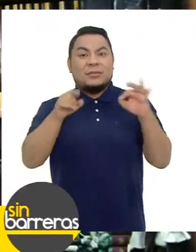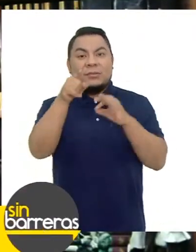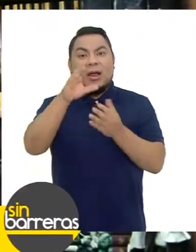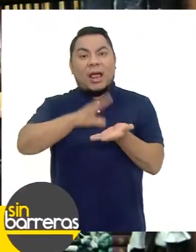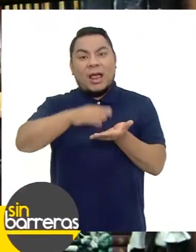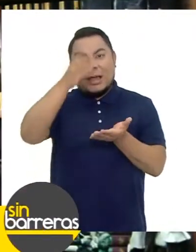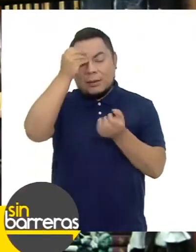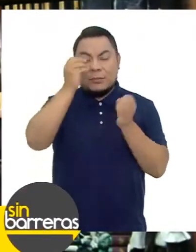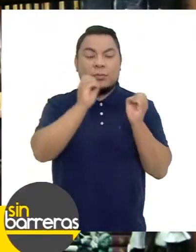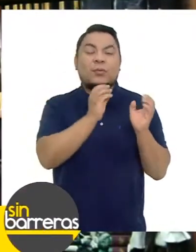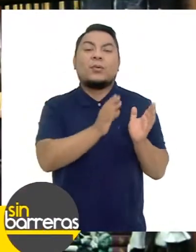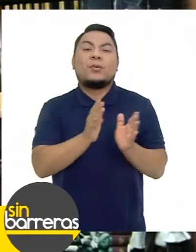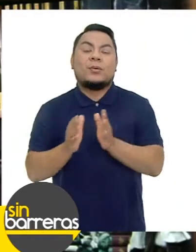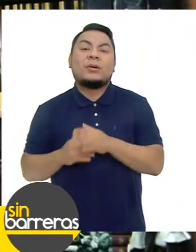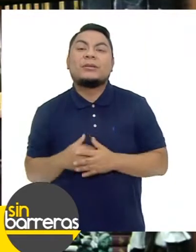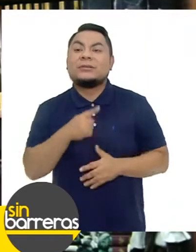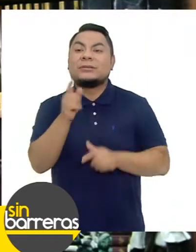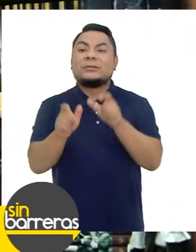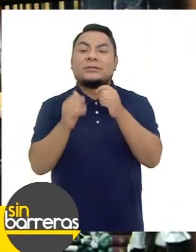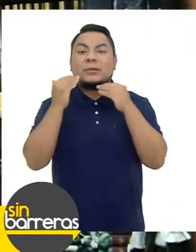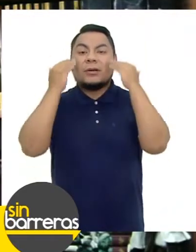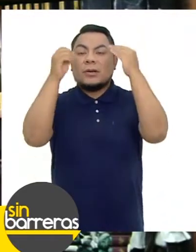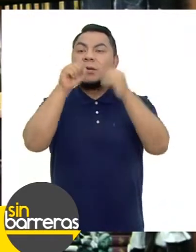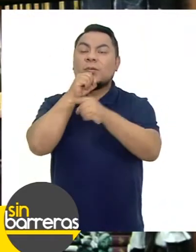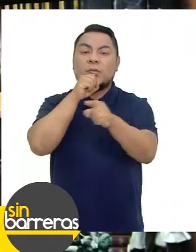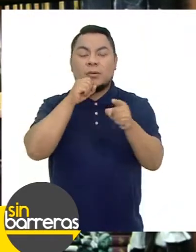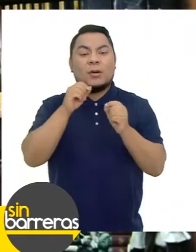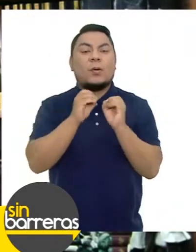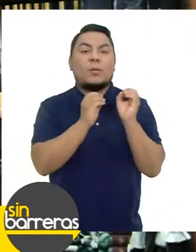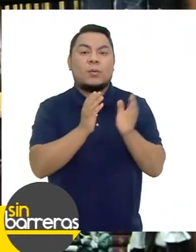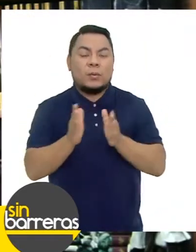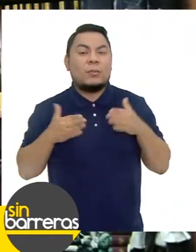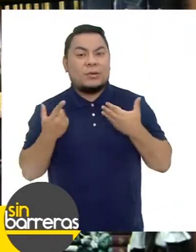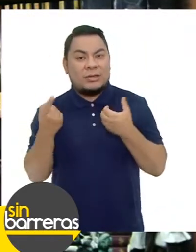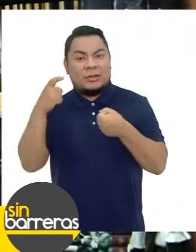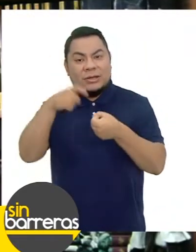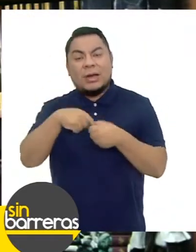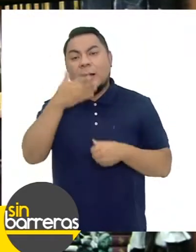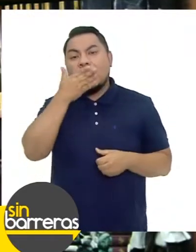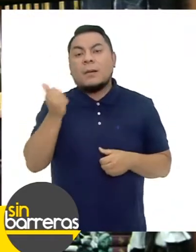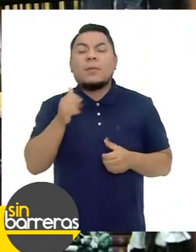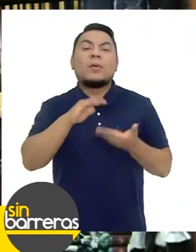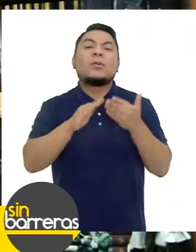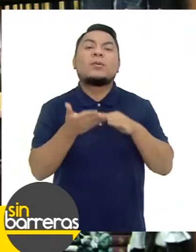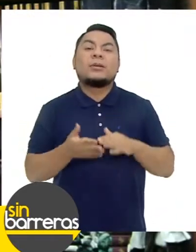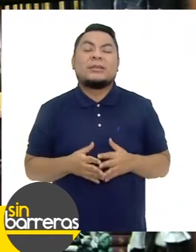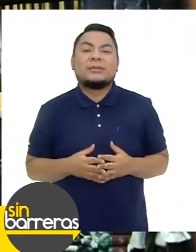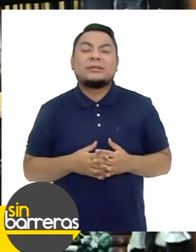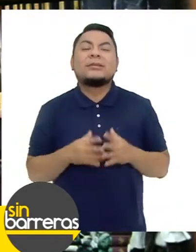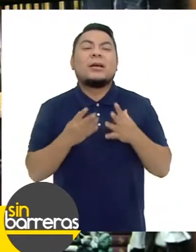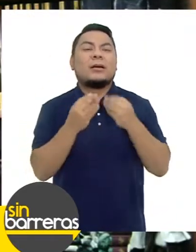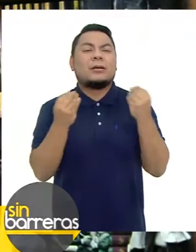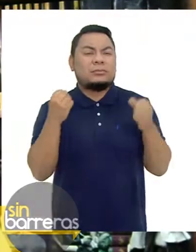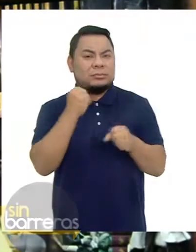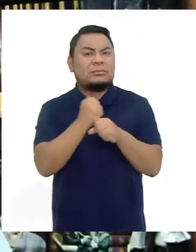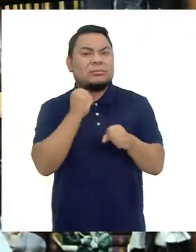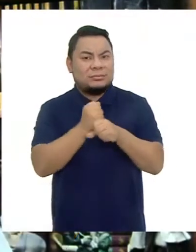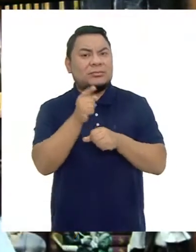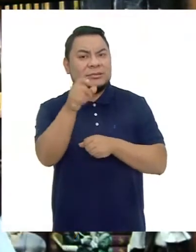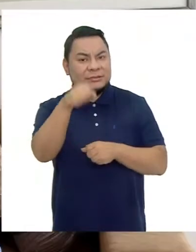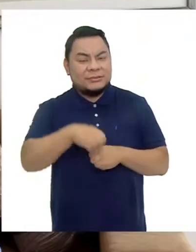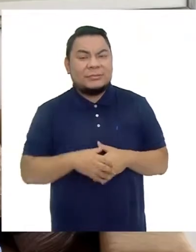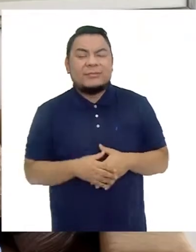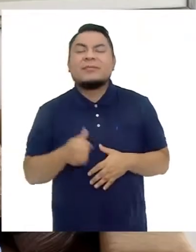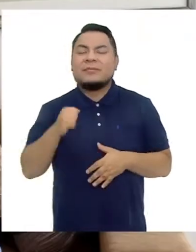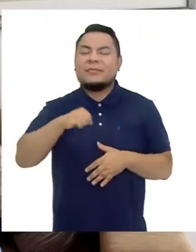importante Que aprendan a organizarse Las personas adultas mayores Organizadas Pueden participar mejor En la comunidad Hay mucho por trabajar